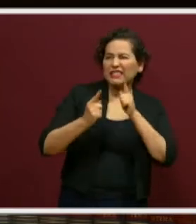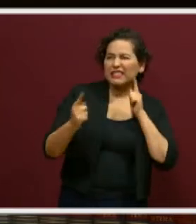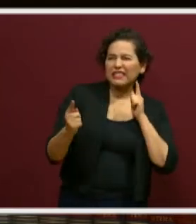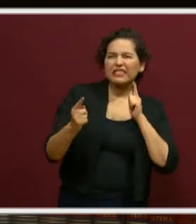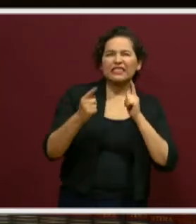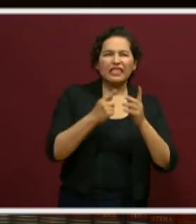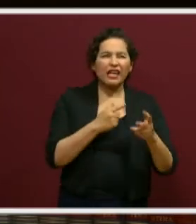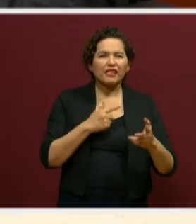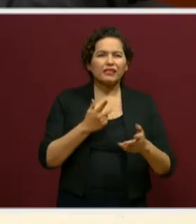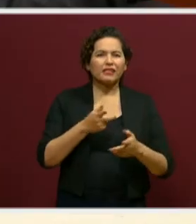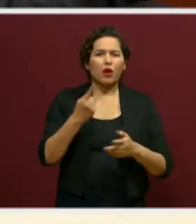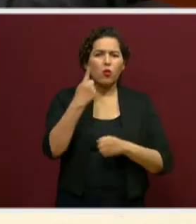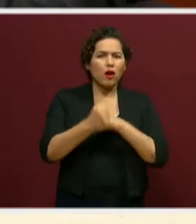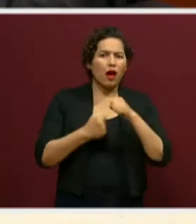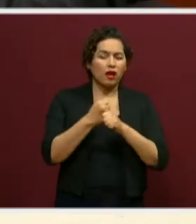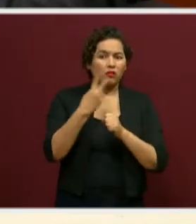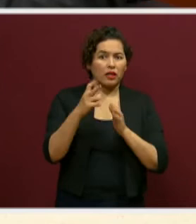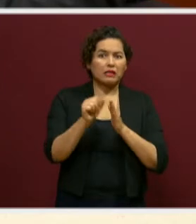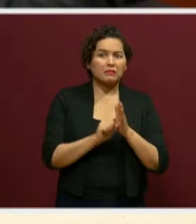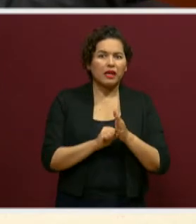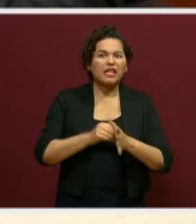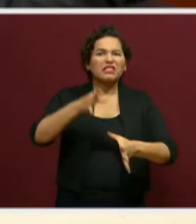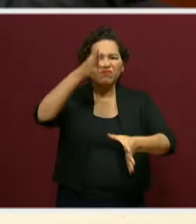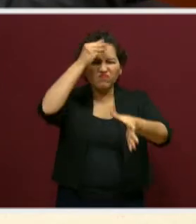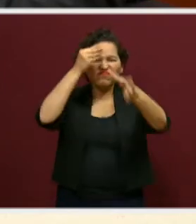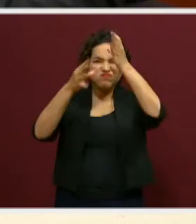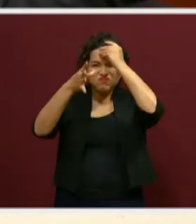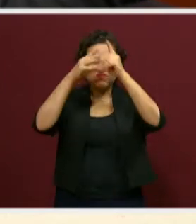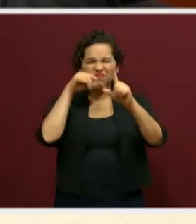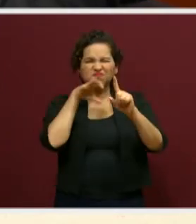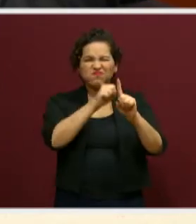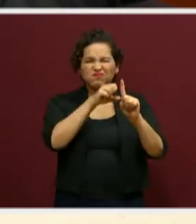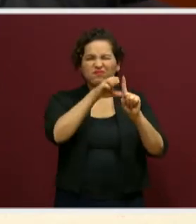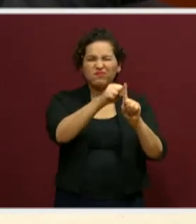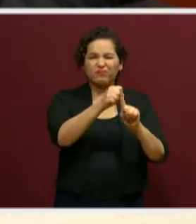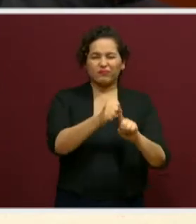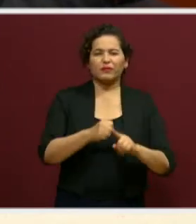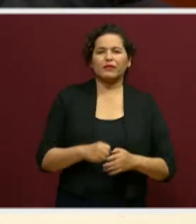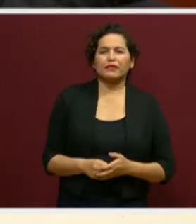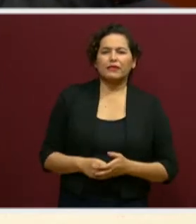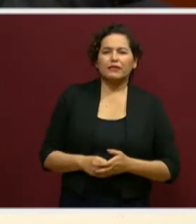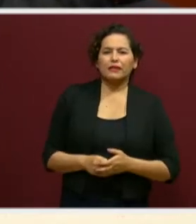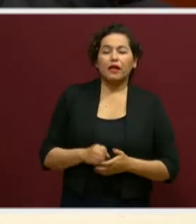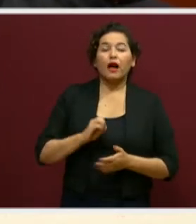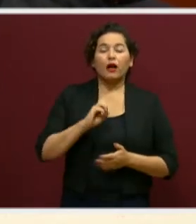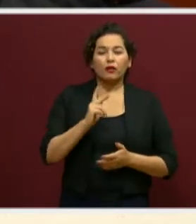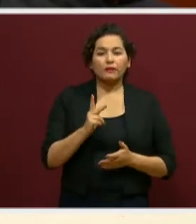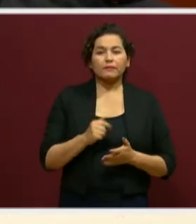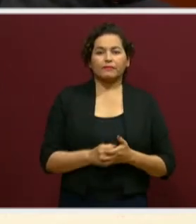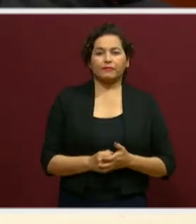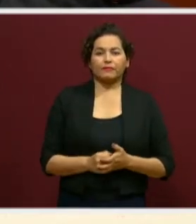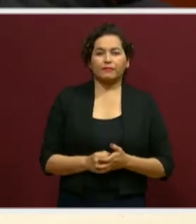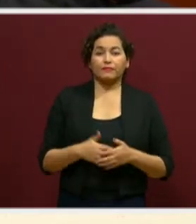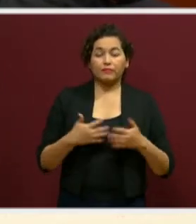meses. ¿Qué otros aprendizajes que se consideraron durante el ciclo escolar? Mira, también esto es sumamente